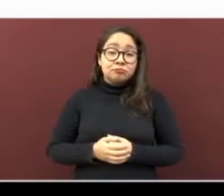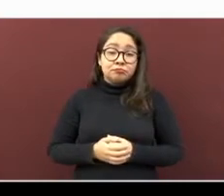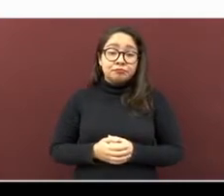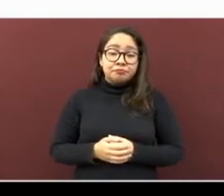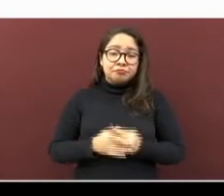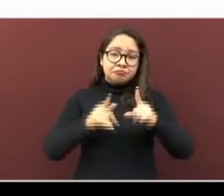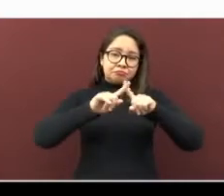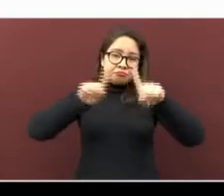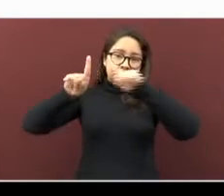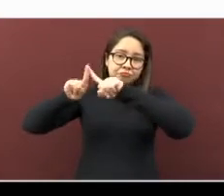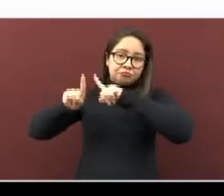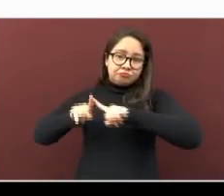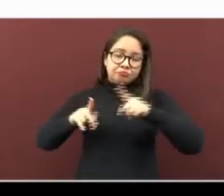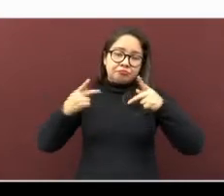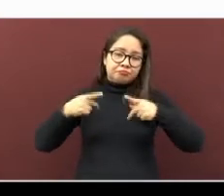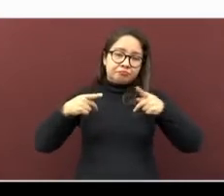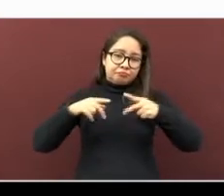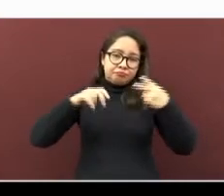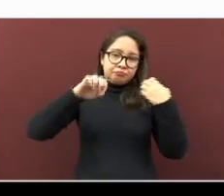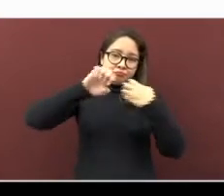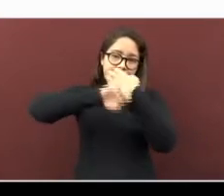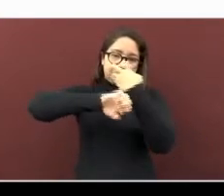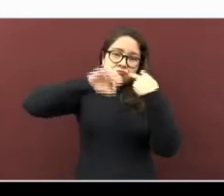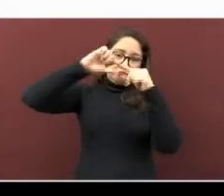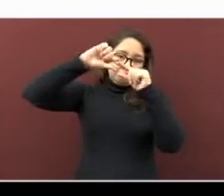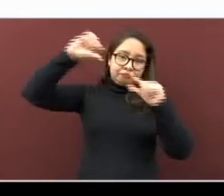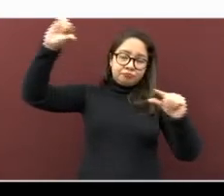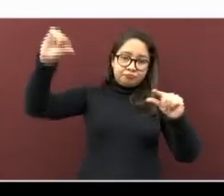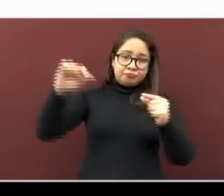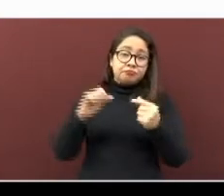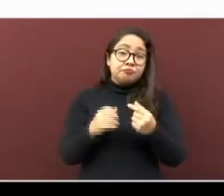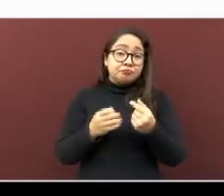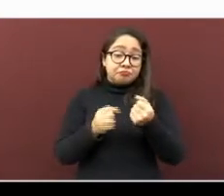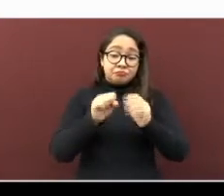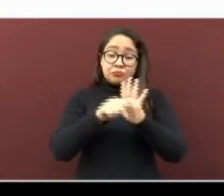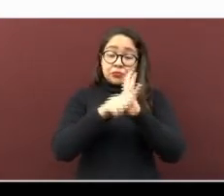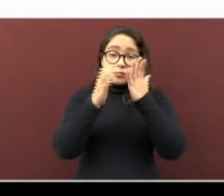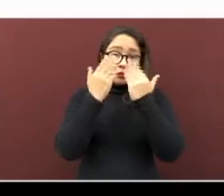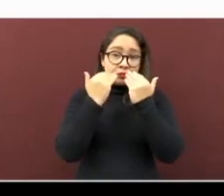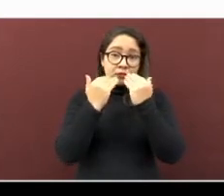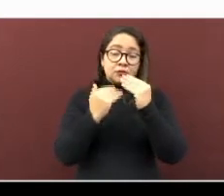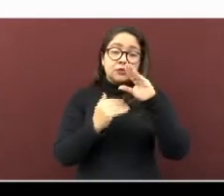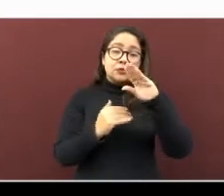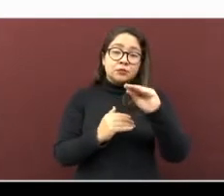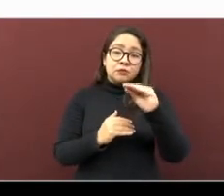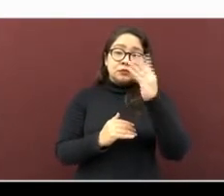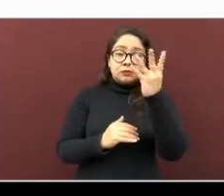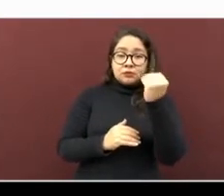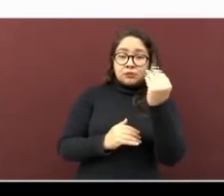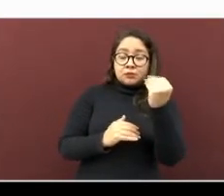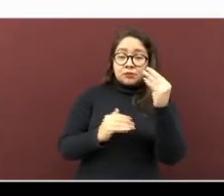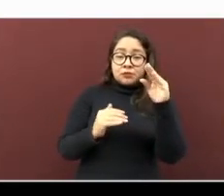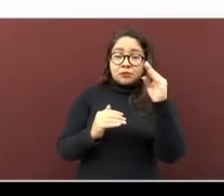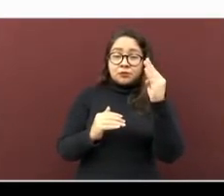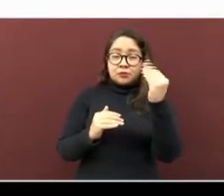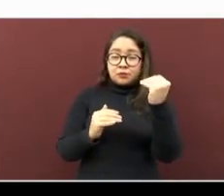en el estado. Mientras que con resultado negativo son 99 mil